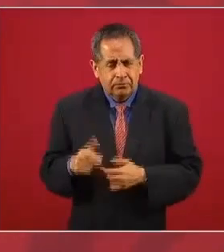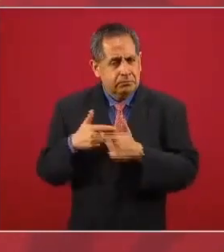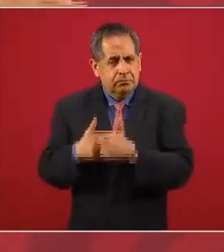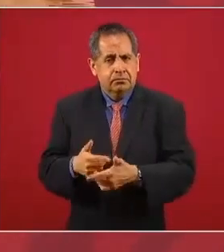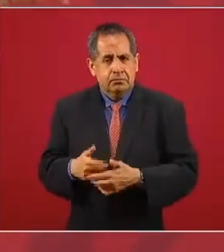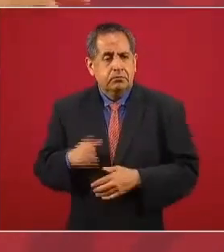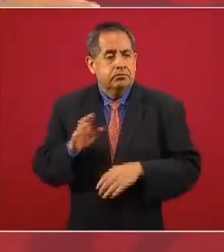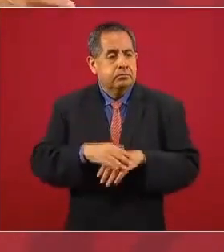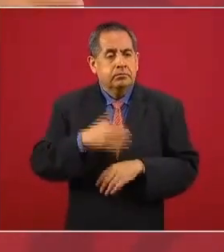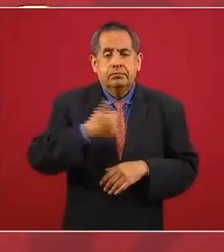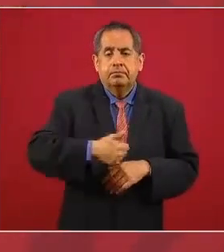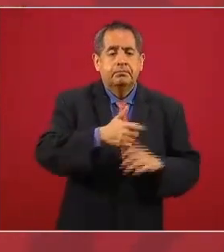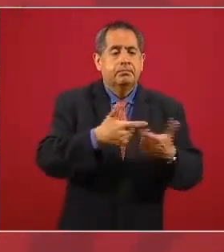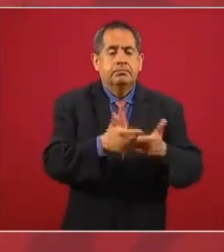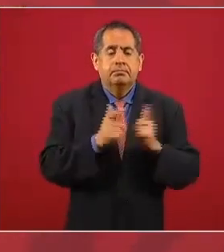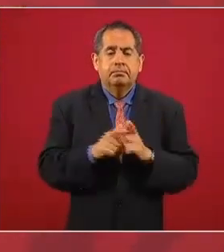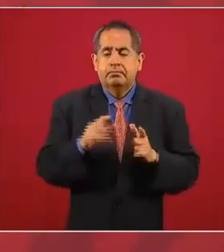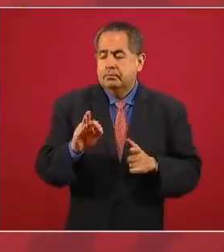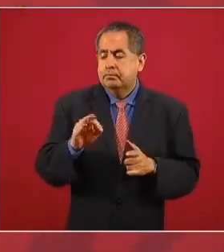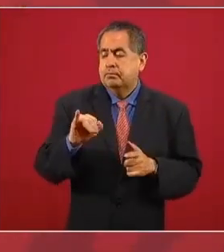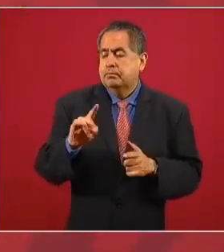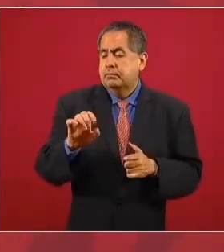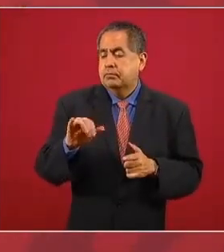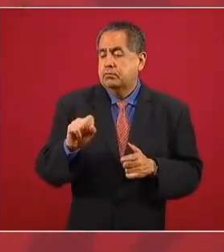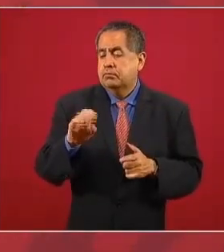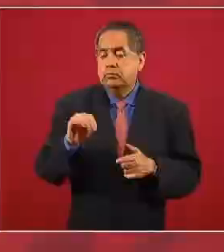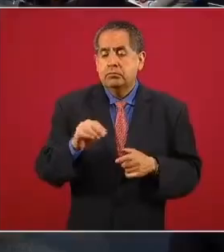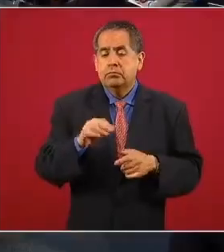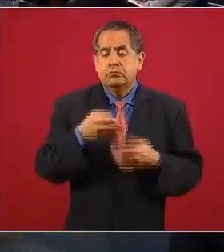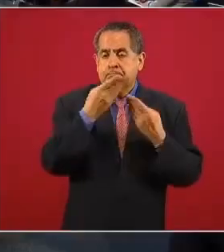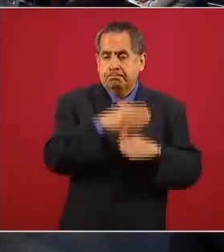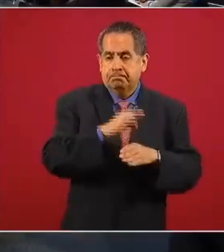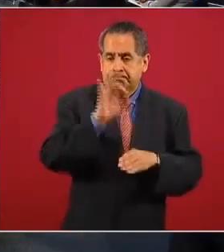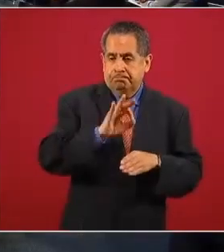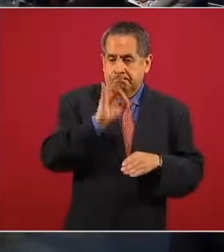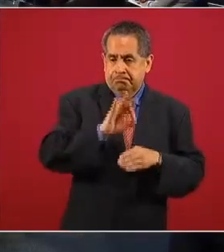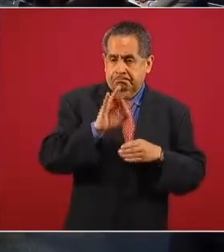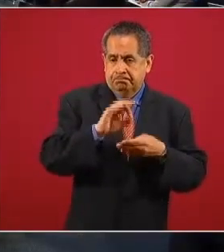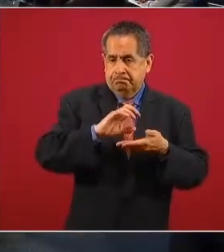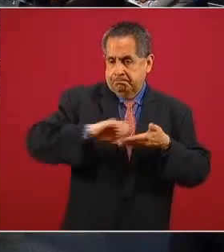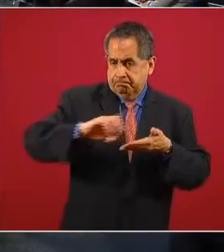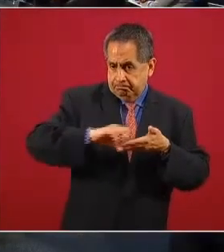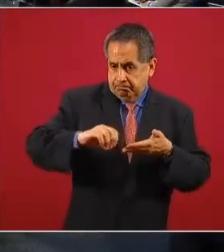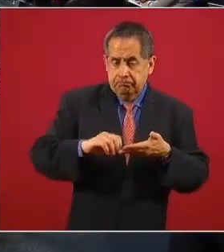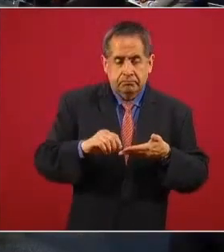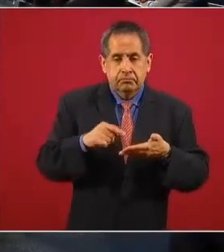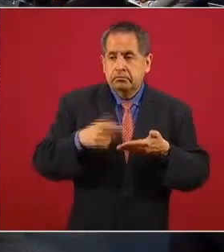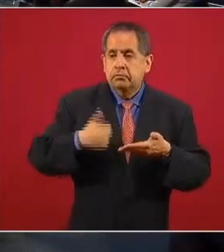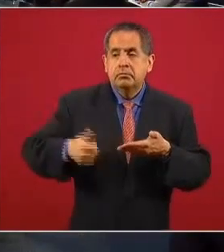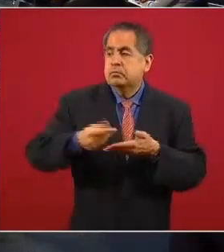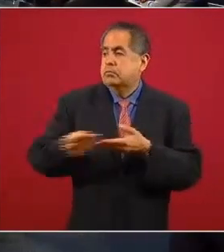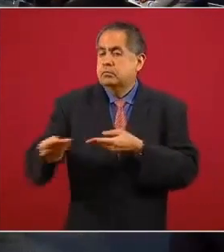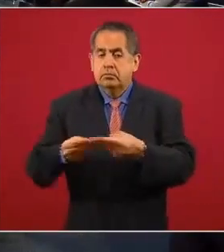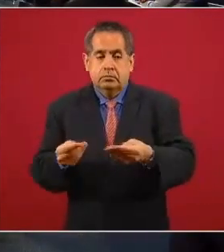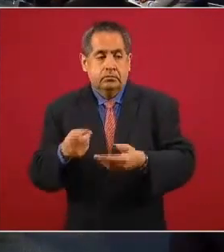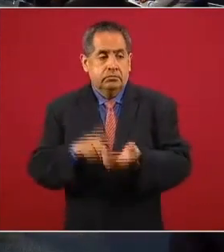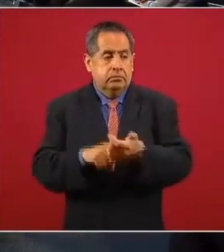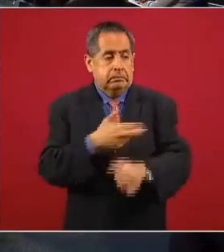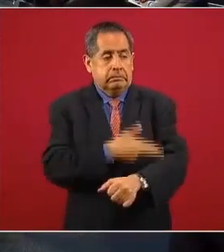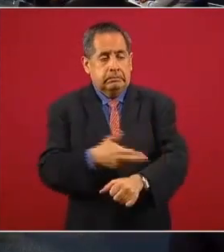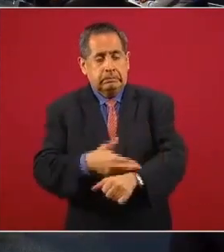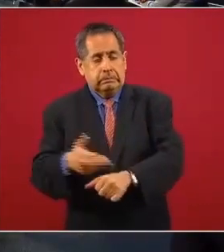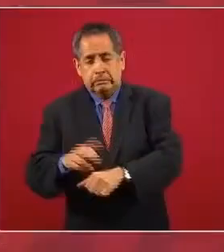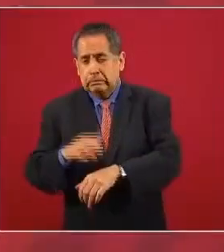fideicomiso tiene una estructura administrativa, un aparato burocrático